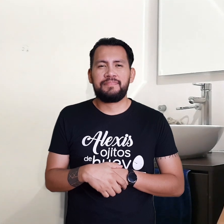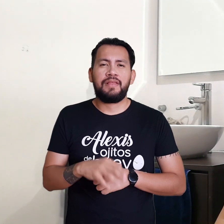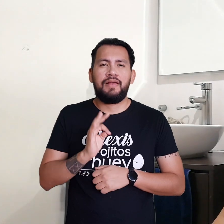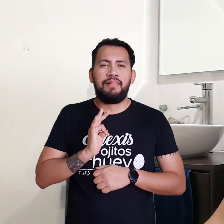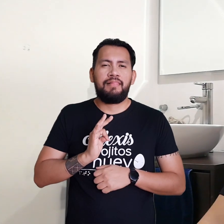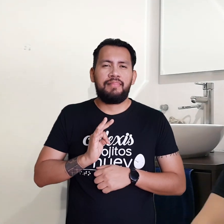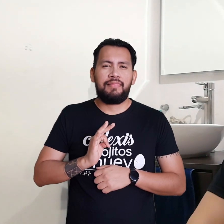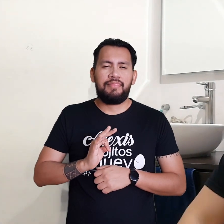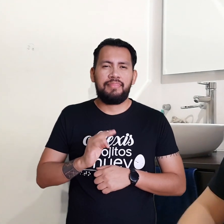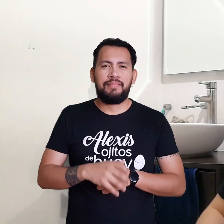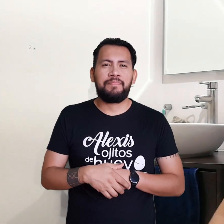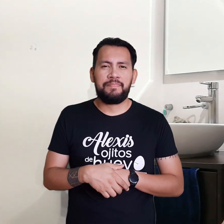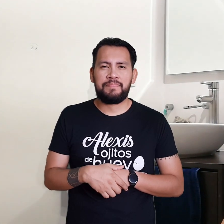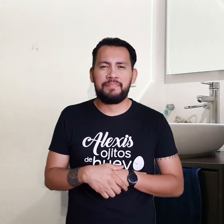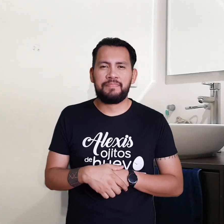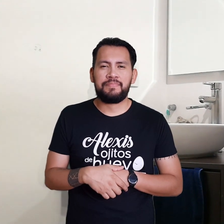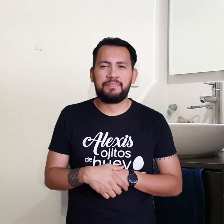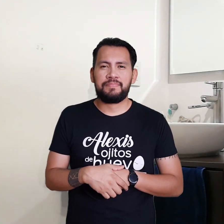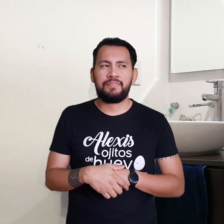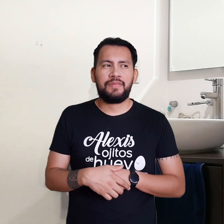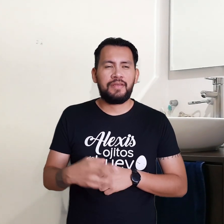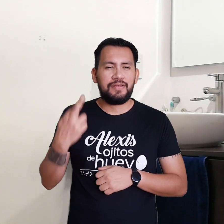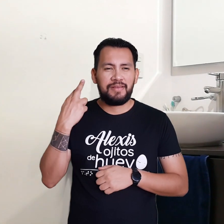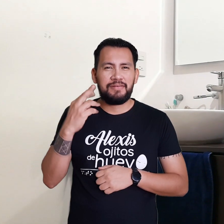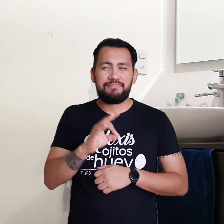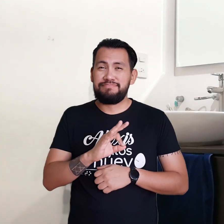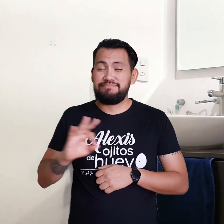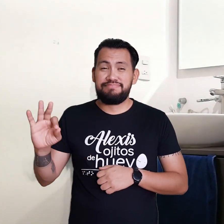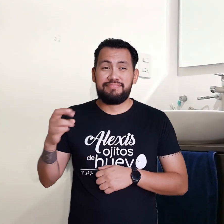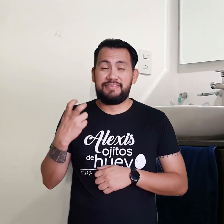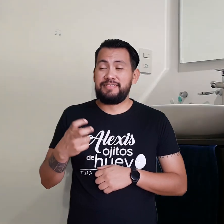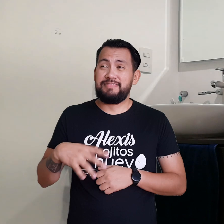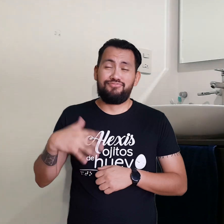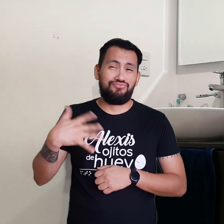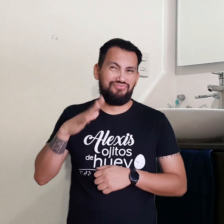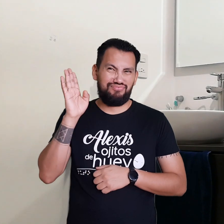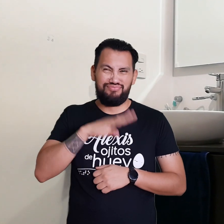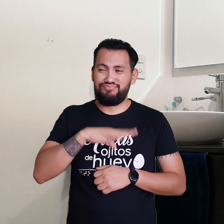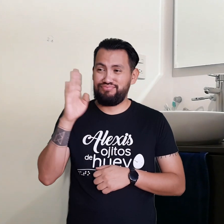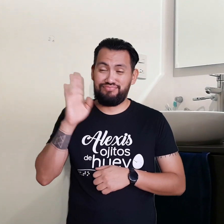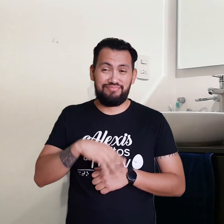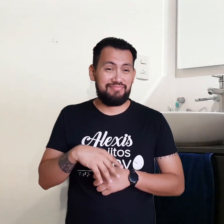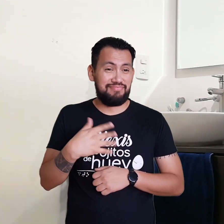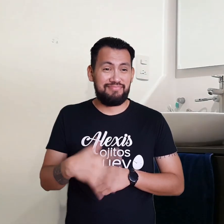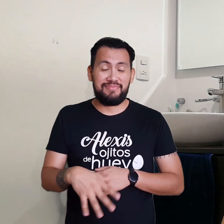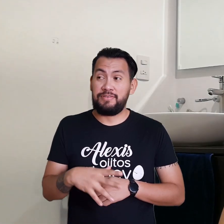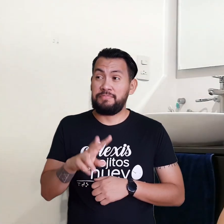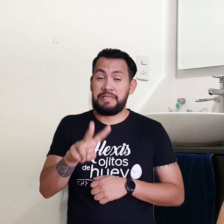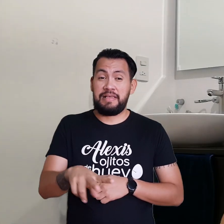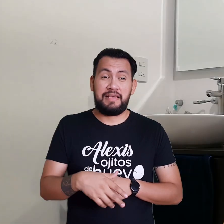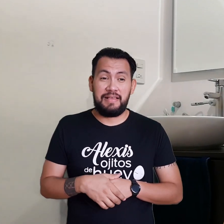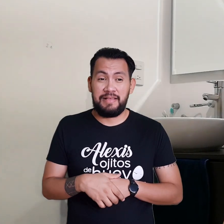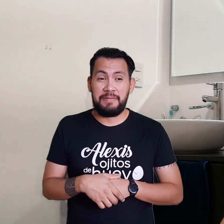grande Con el gasto excesivo De papel higiénico Y es que Ah Perdón Perdón